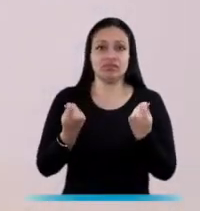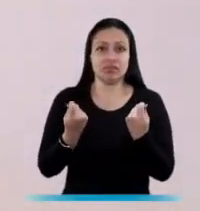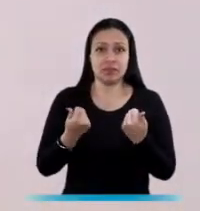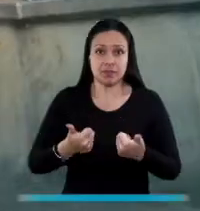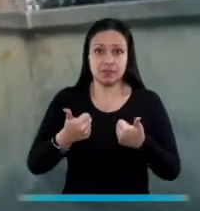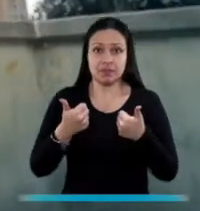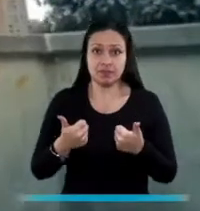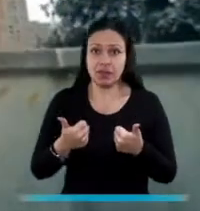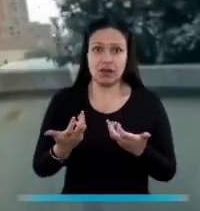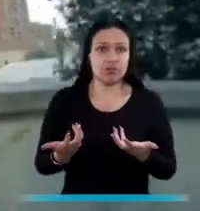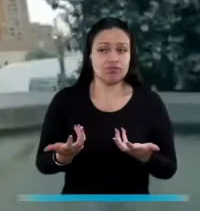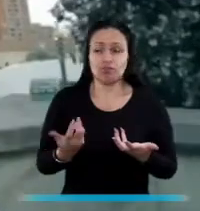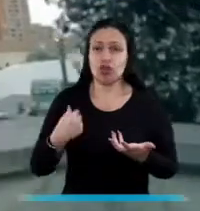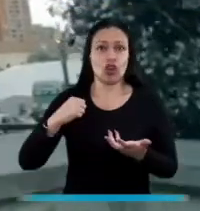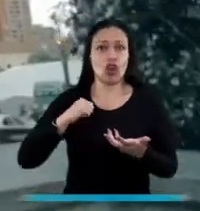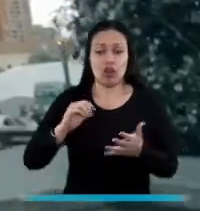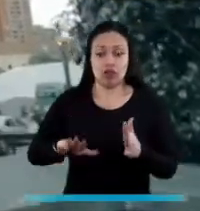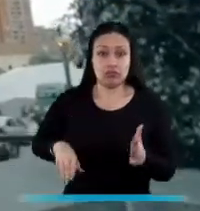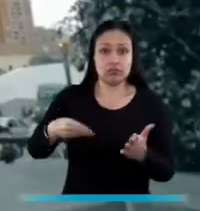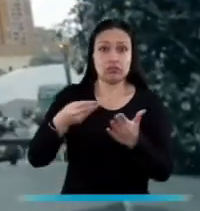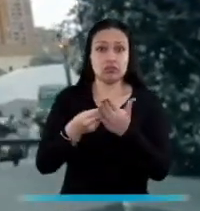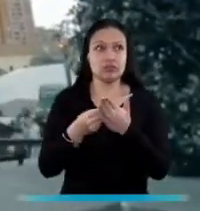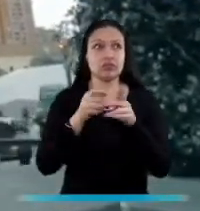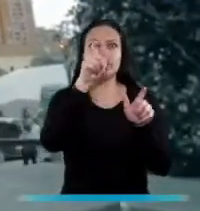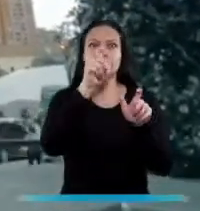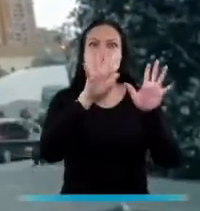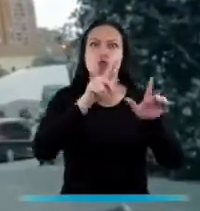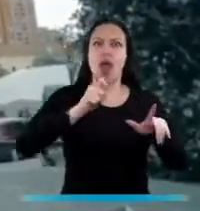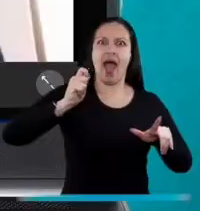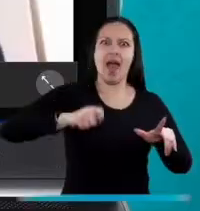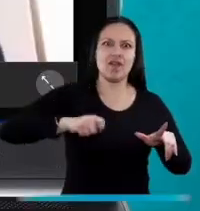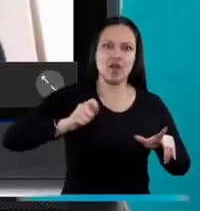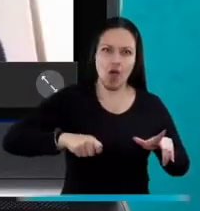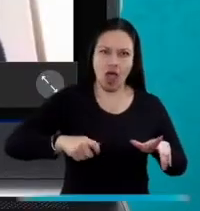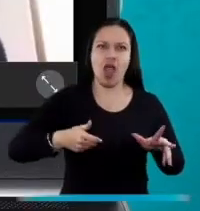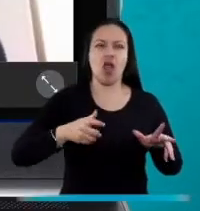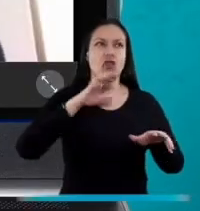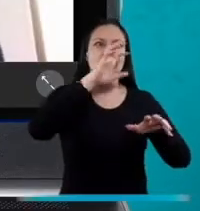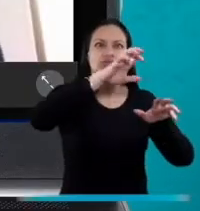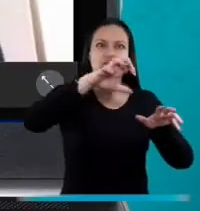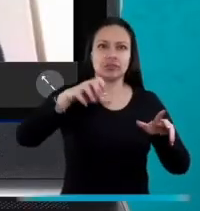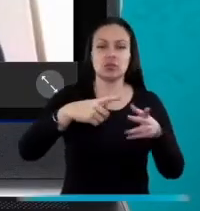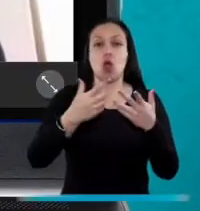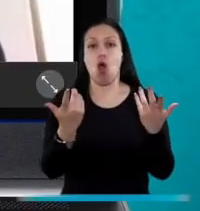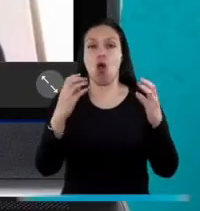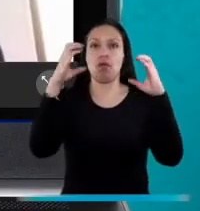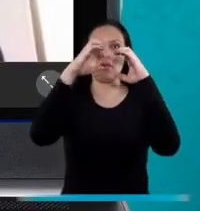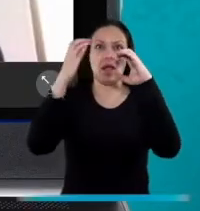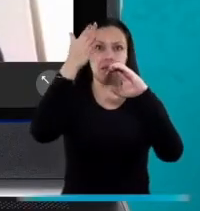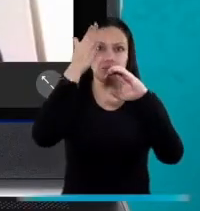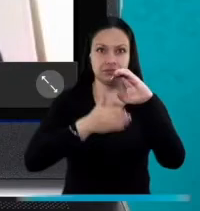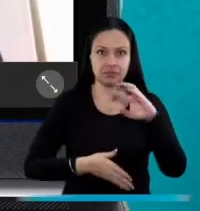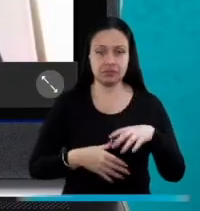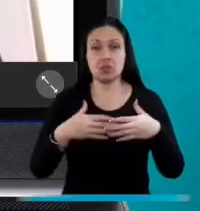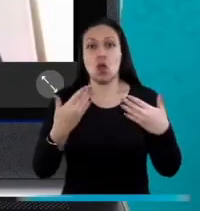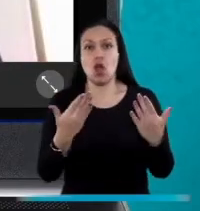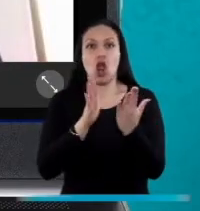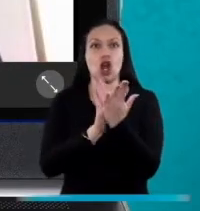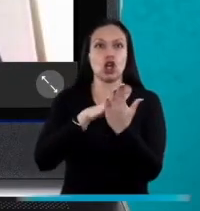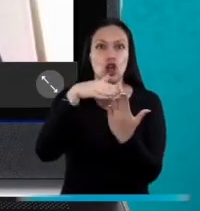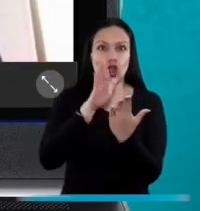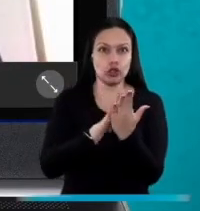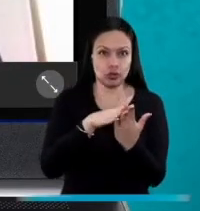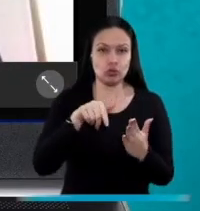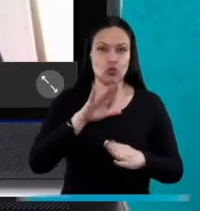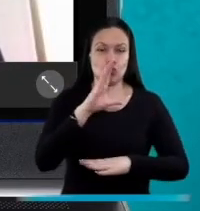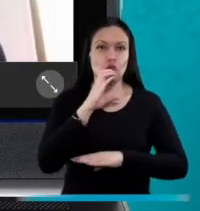los recursos necesarios para acudir a centros de conciliación establecidos legalmente o a las cámaras de comercio o a las notarías del